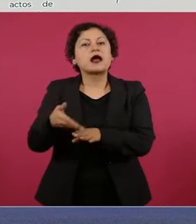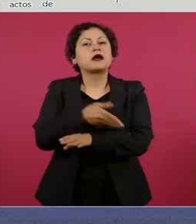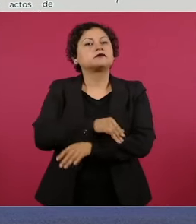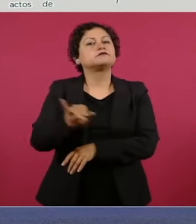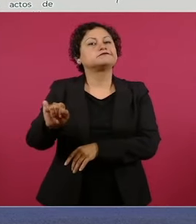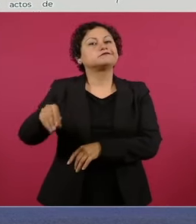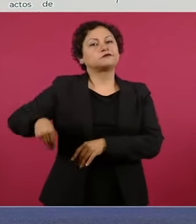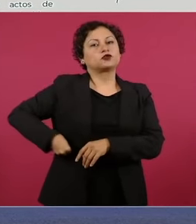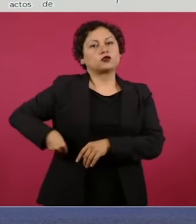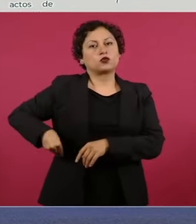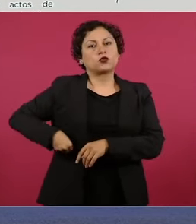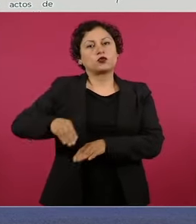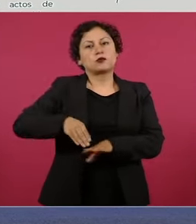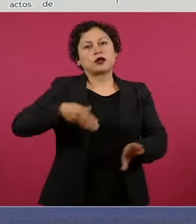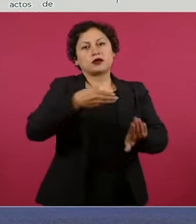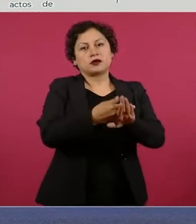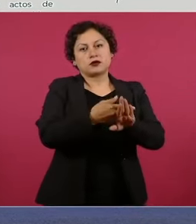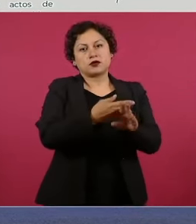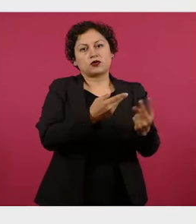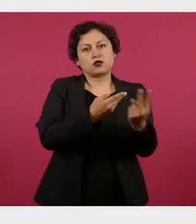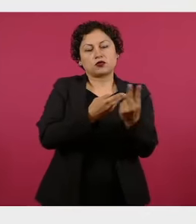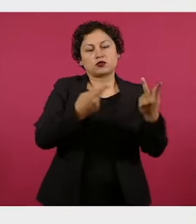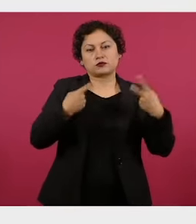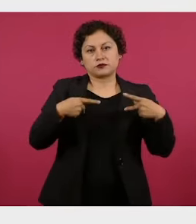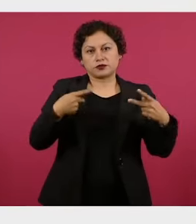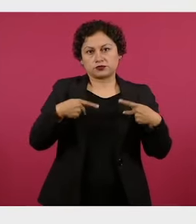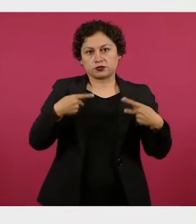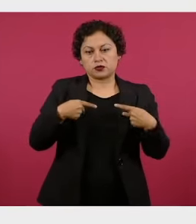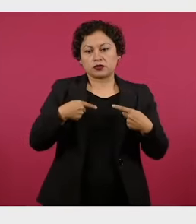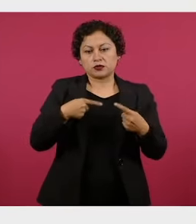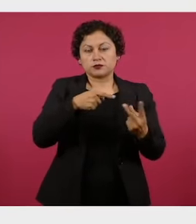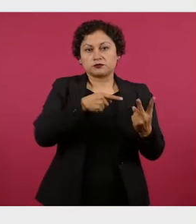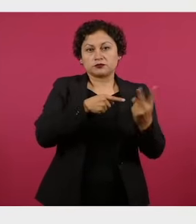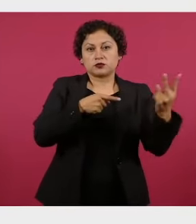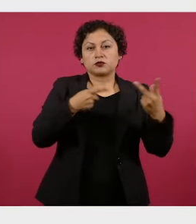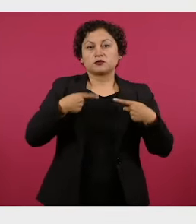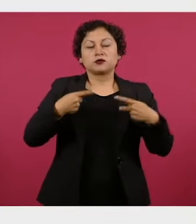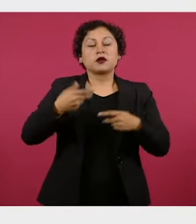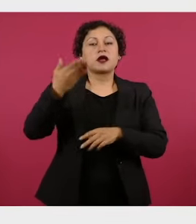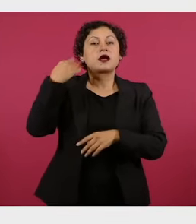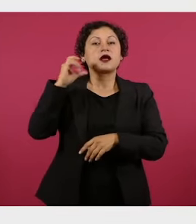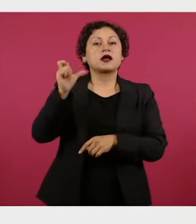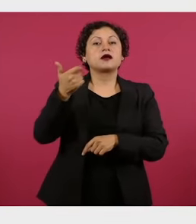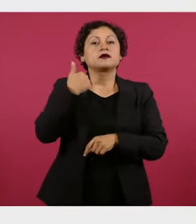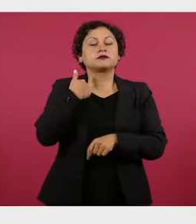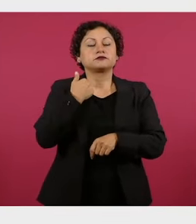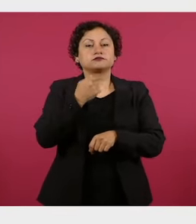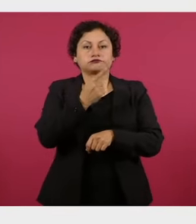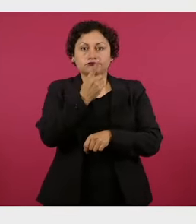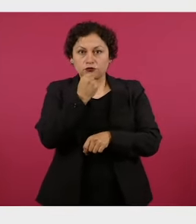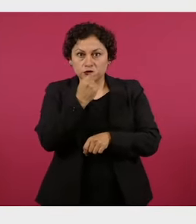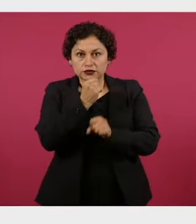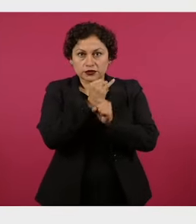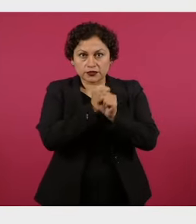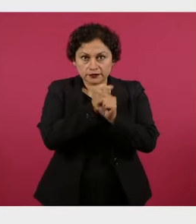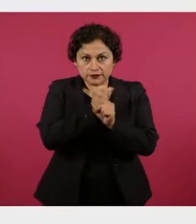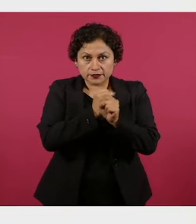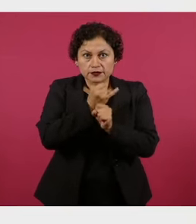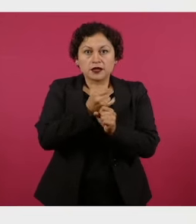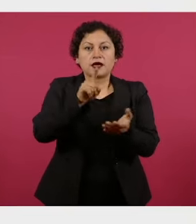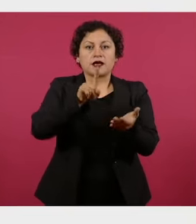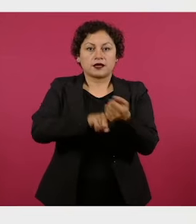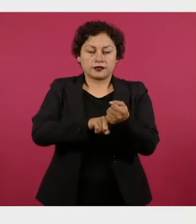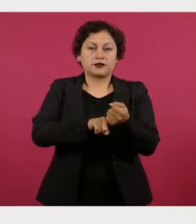de Gustavo Alberto y Oscar, quienes se desempeñaban como agentes de la Policía de Investigación de la Fiscalía del